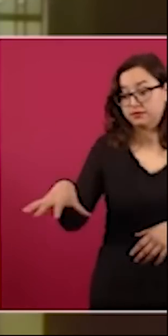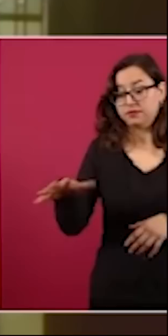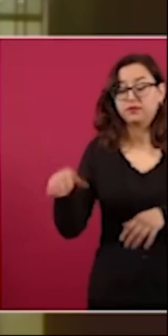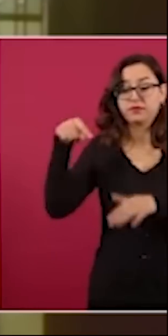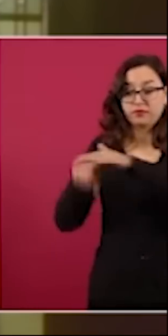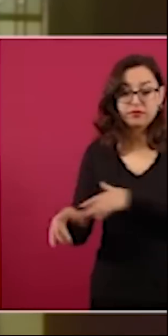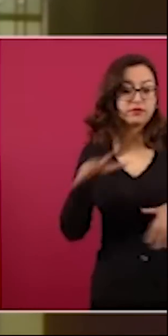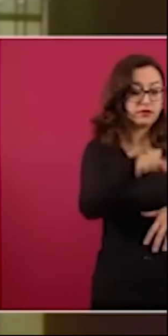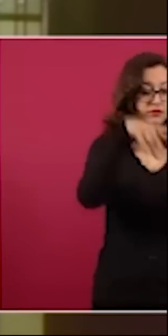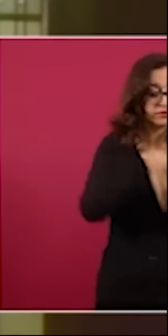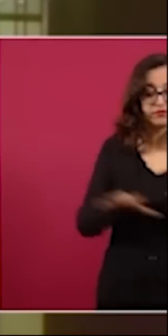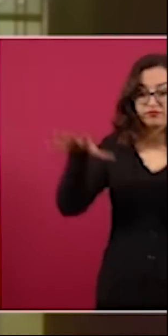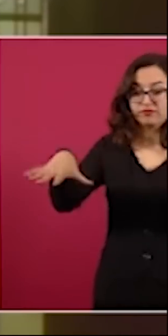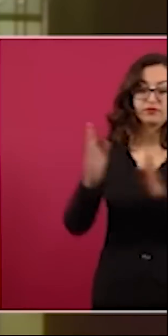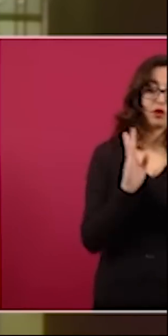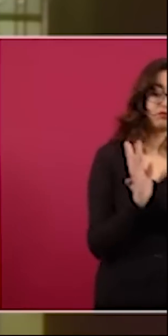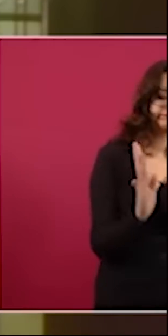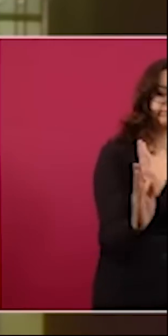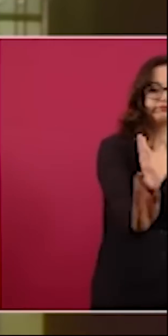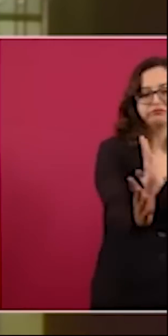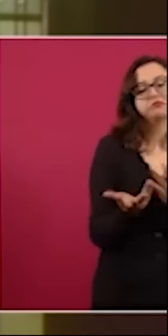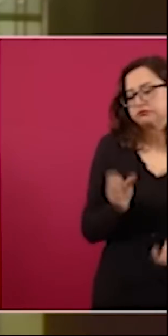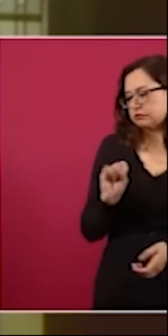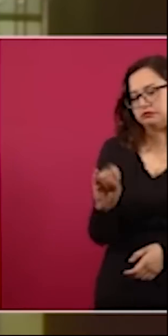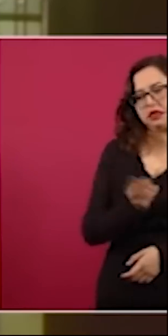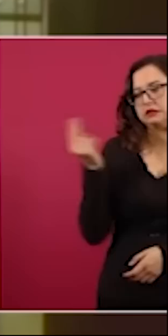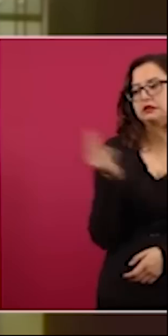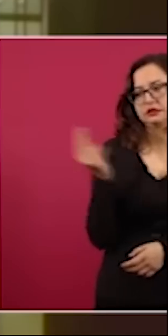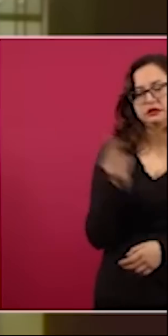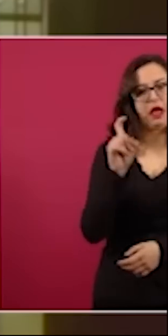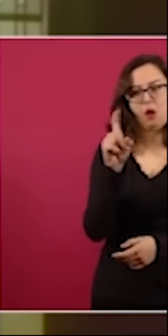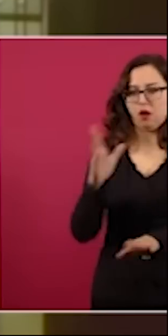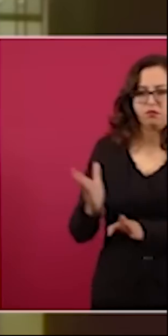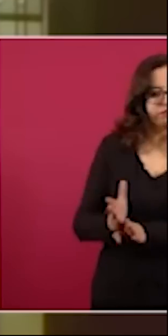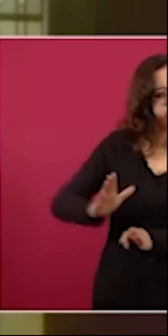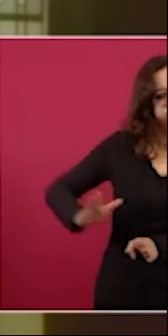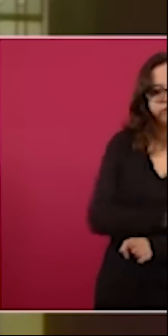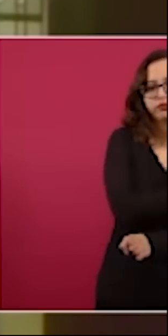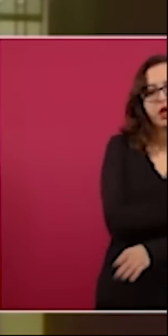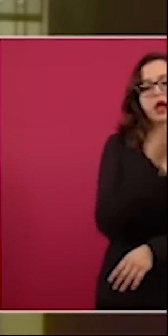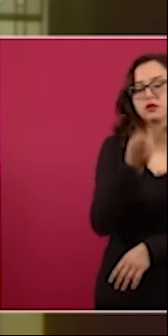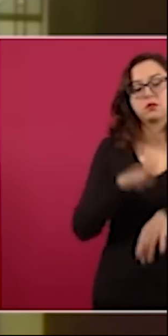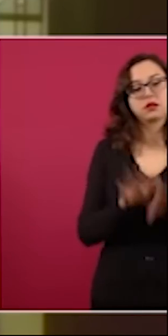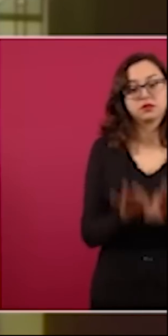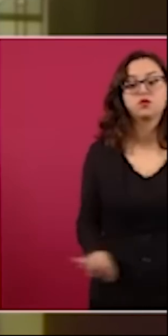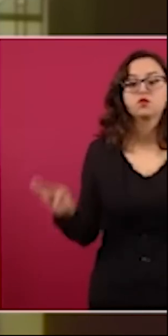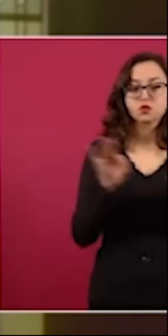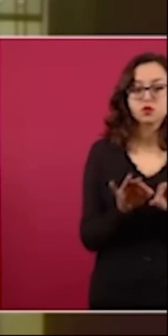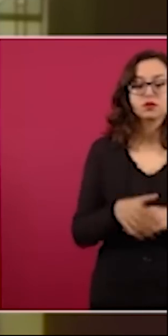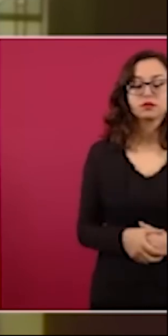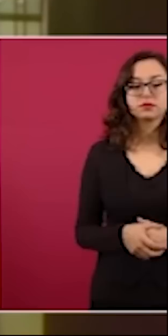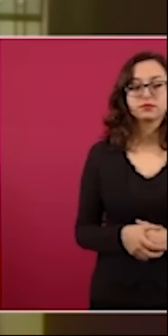ambas minas conchas norte y Pinavete es el procedimiento más adecuado para resolver la inundación en esta mina se reconoce